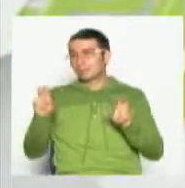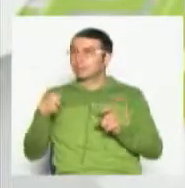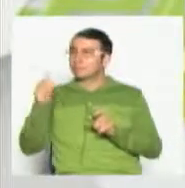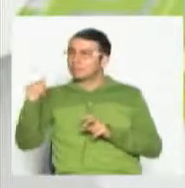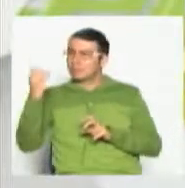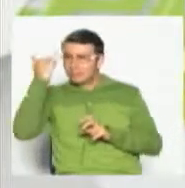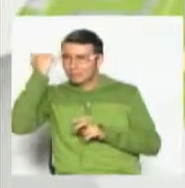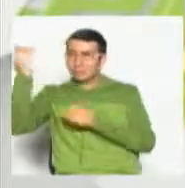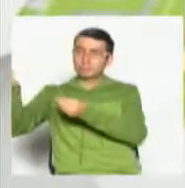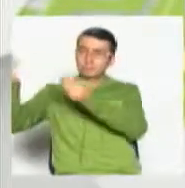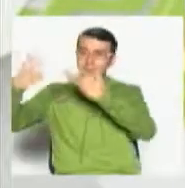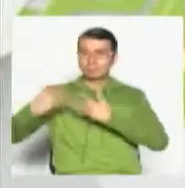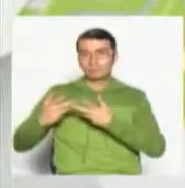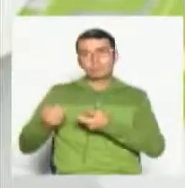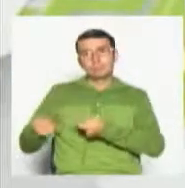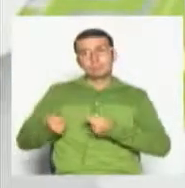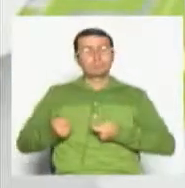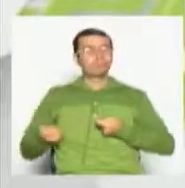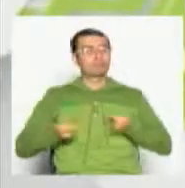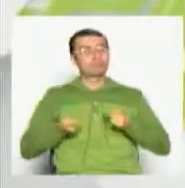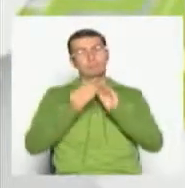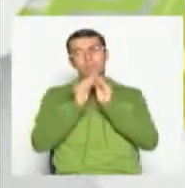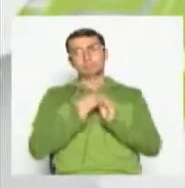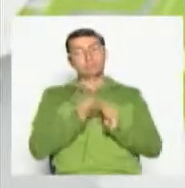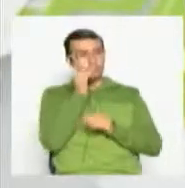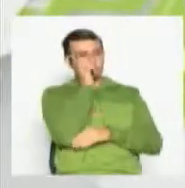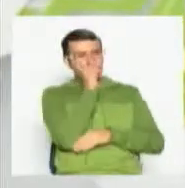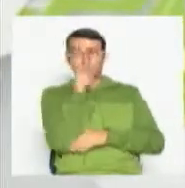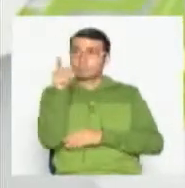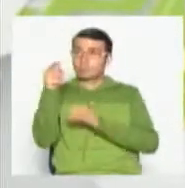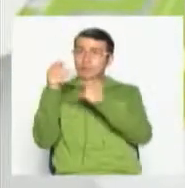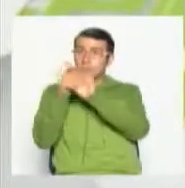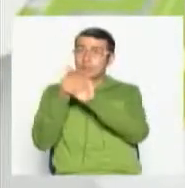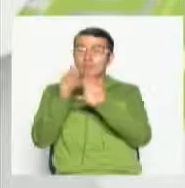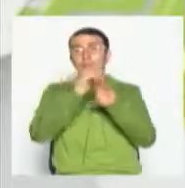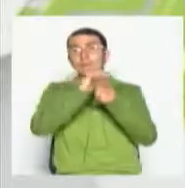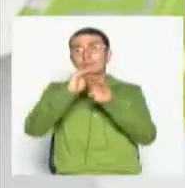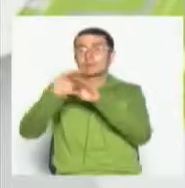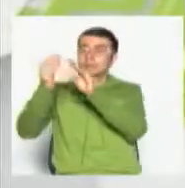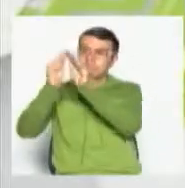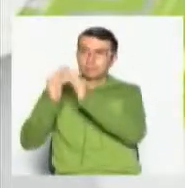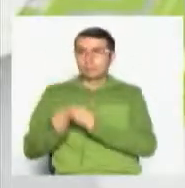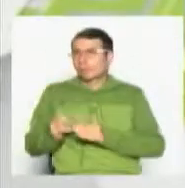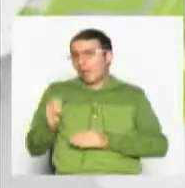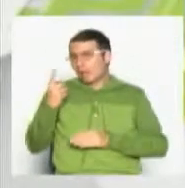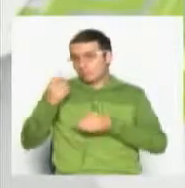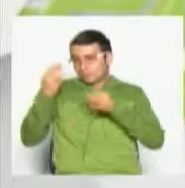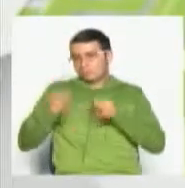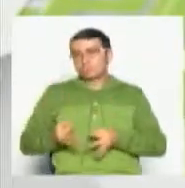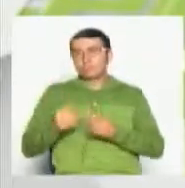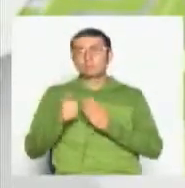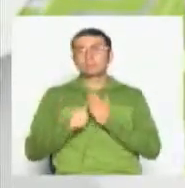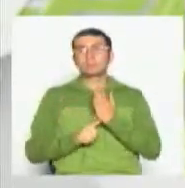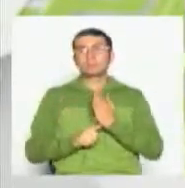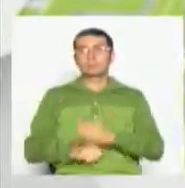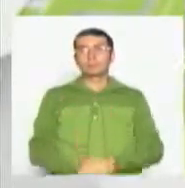provisto por la casa productora, canal o institución que convoca la realización de un determinado programa.